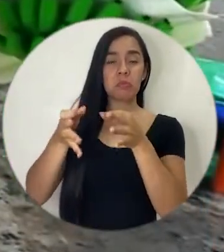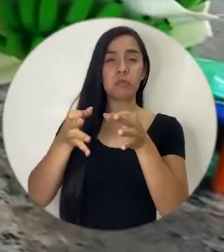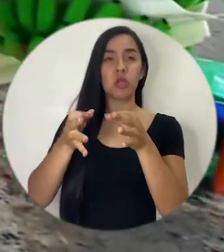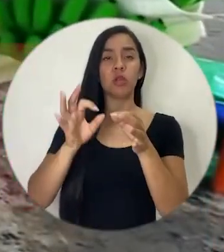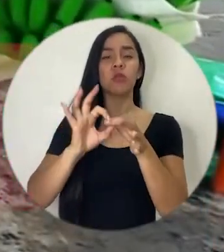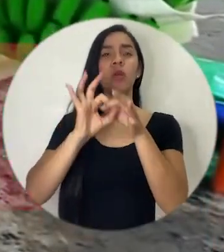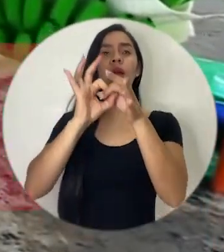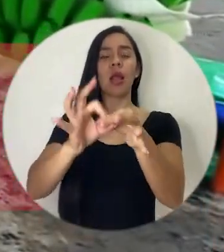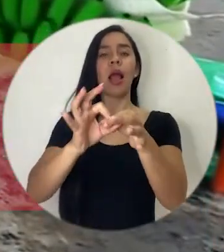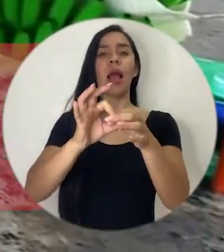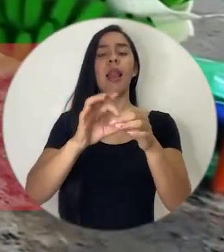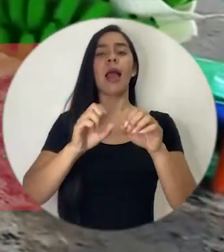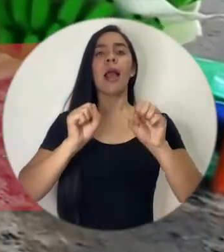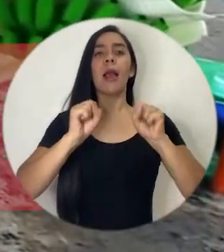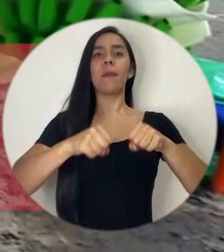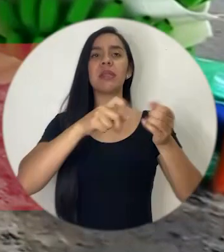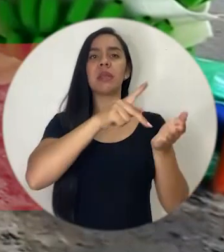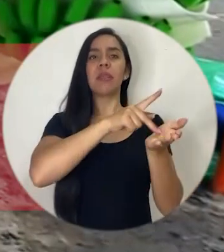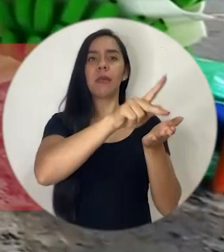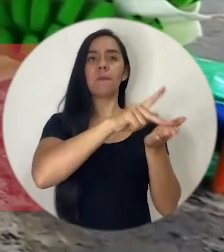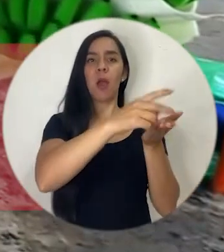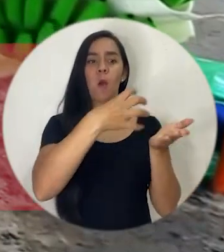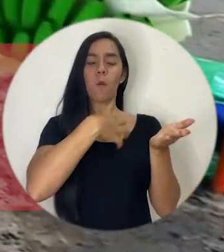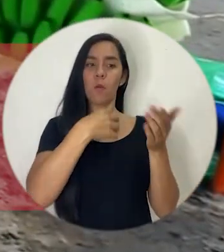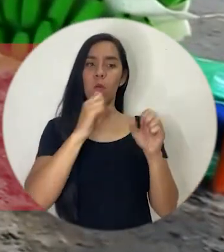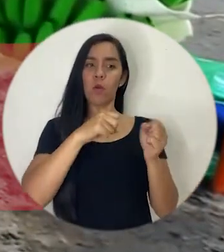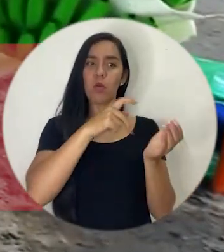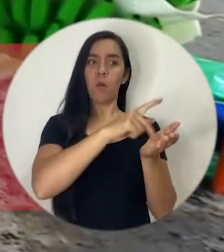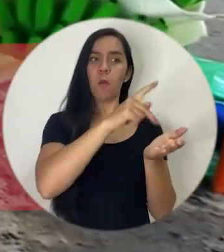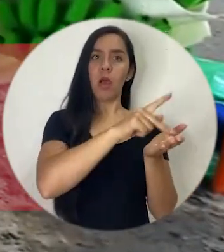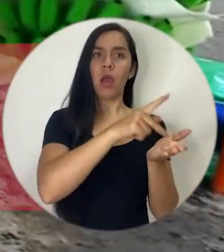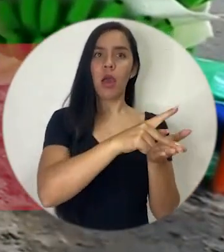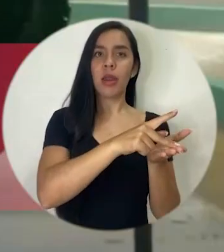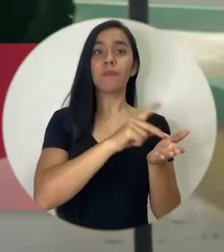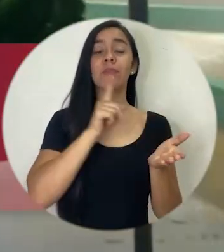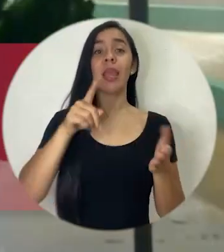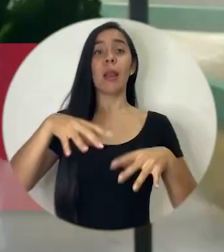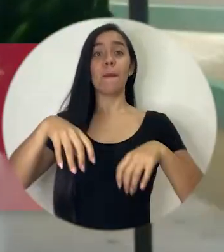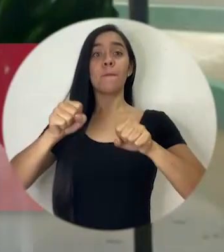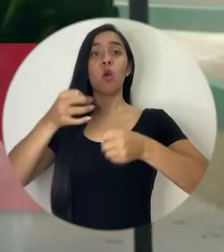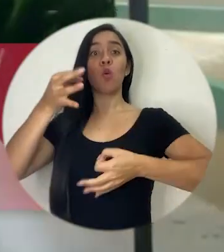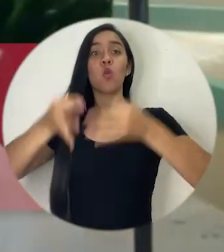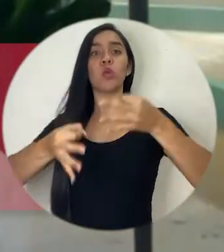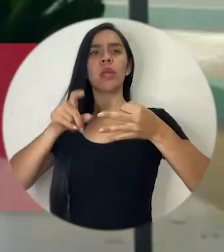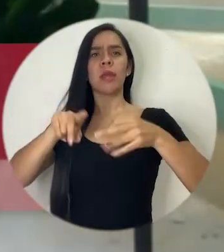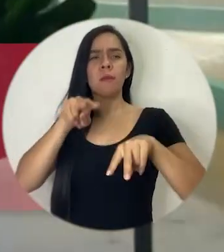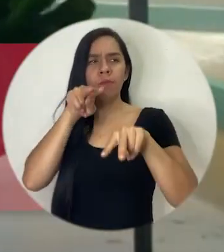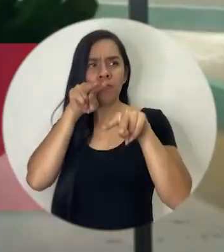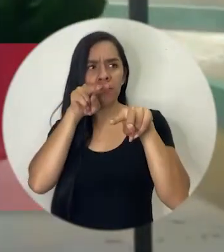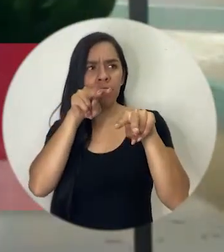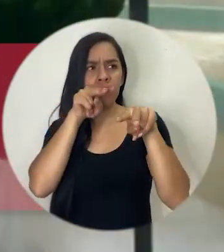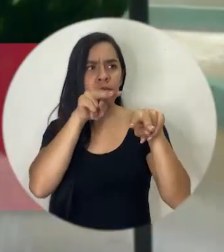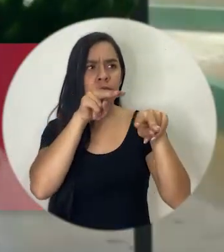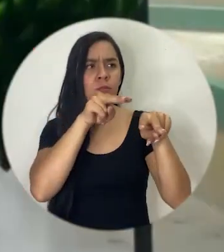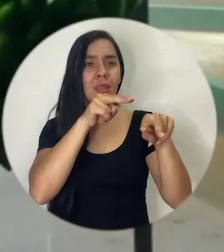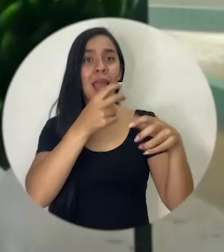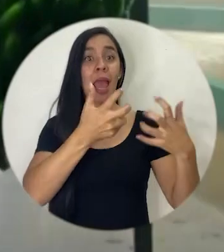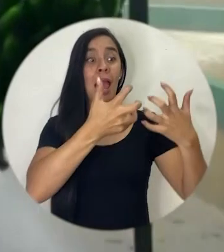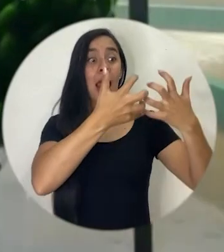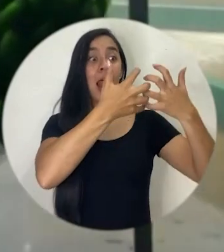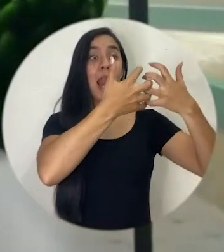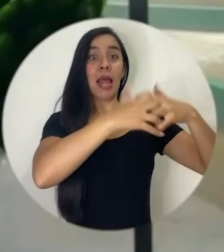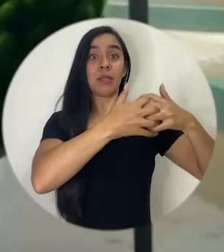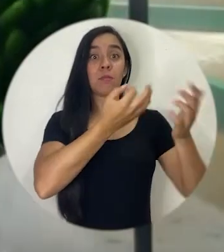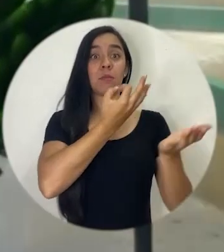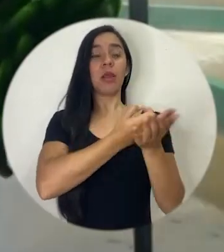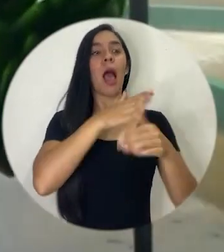capacidad de pago aquí el poder judicial tiene que ponerle más cuidado a quienes otorgan crédito